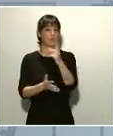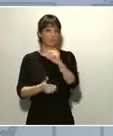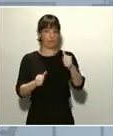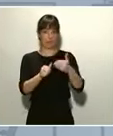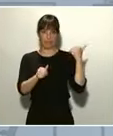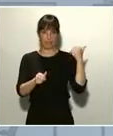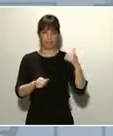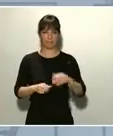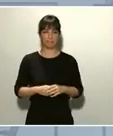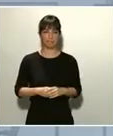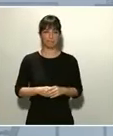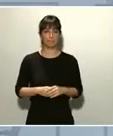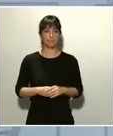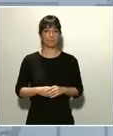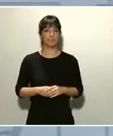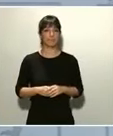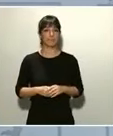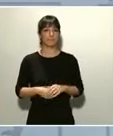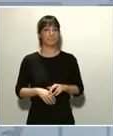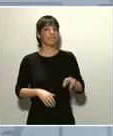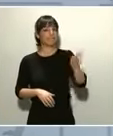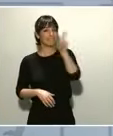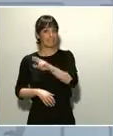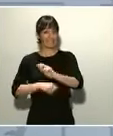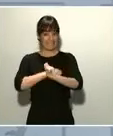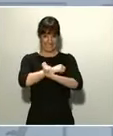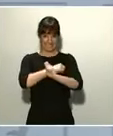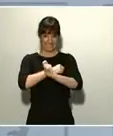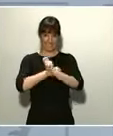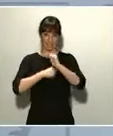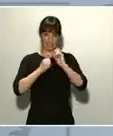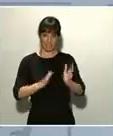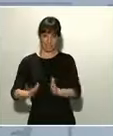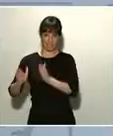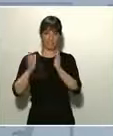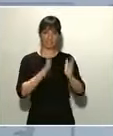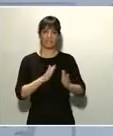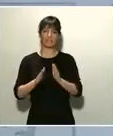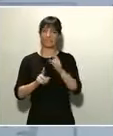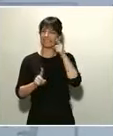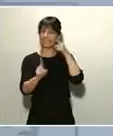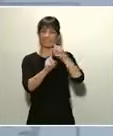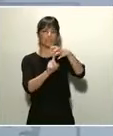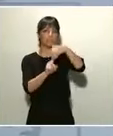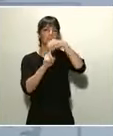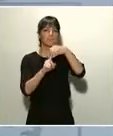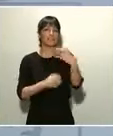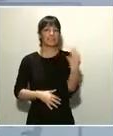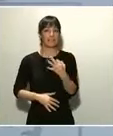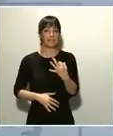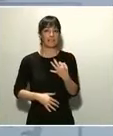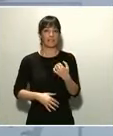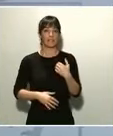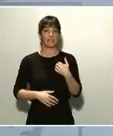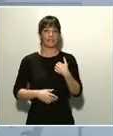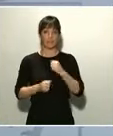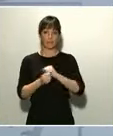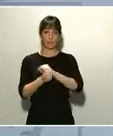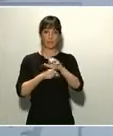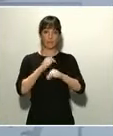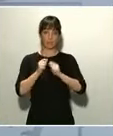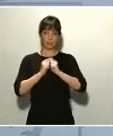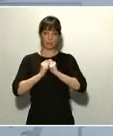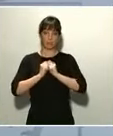Recalco que esta estrategia tiene una finalidad central, que es frenar una propagación tan rápida del virus que